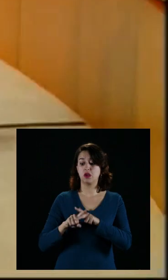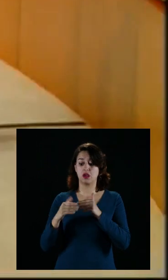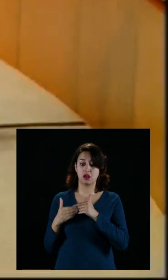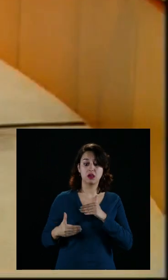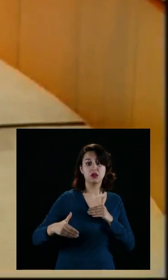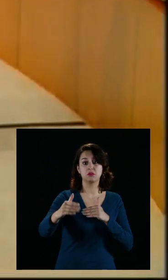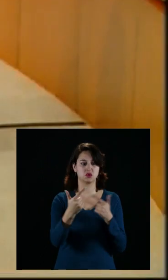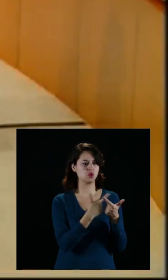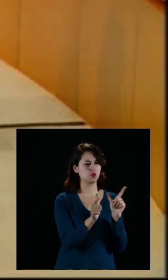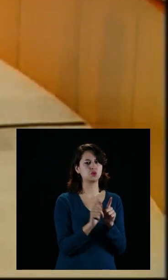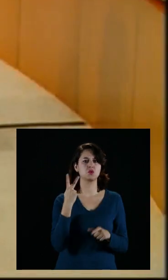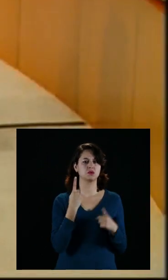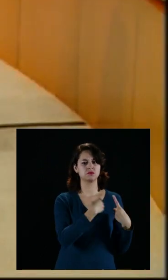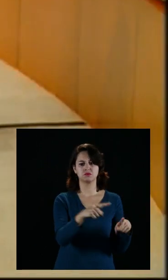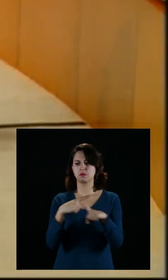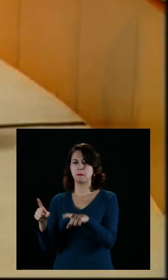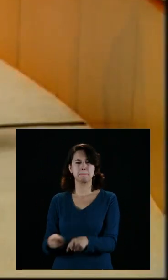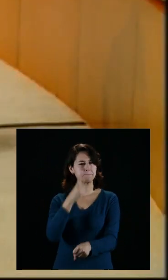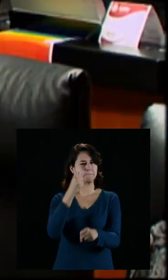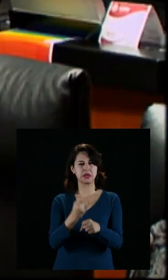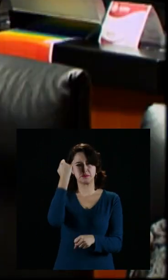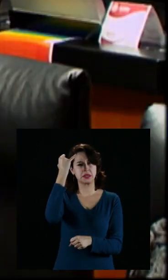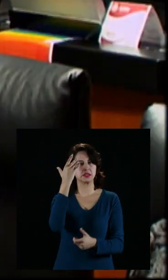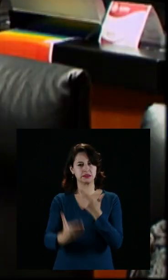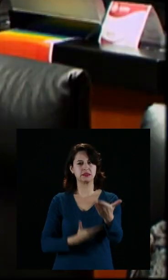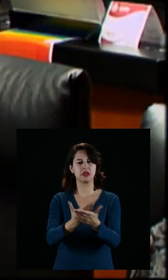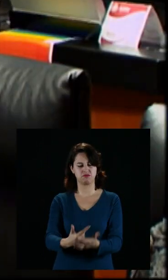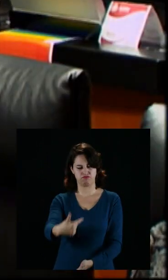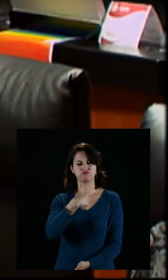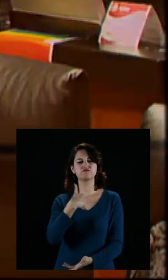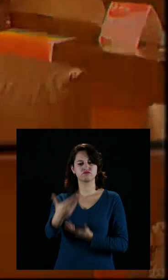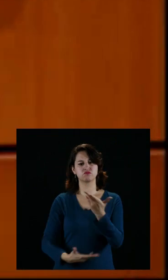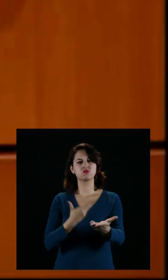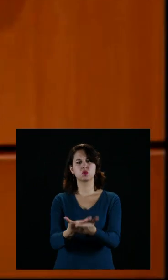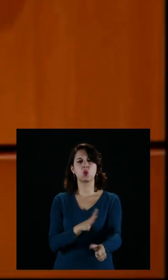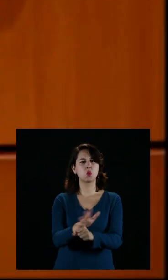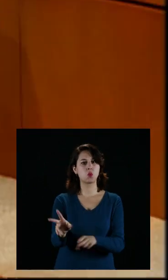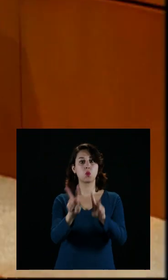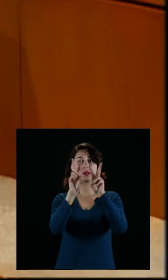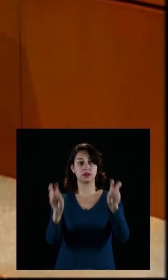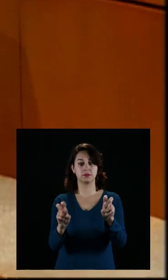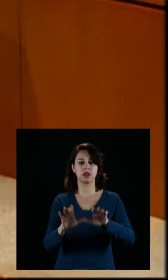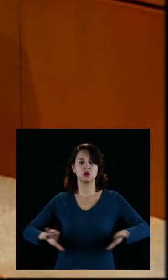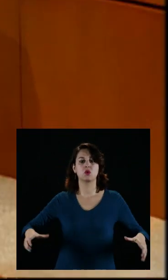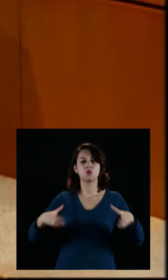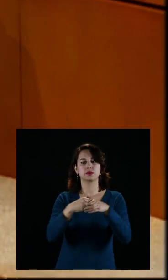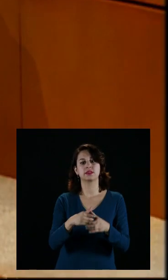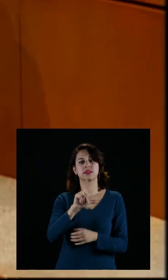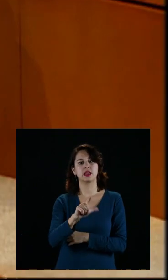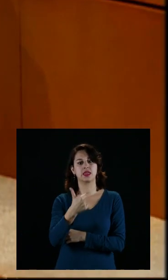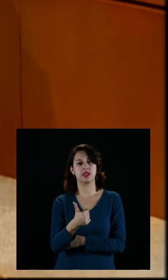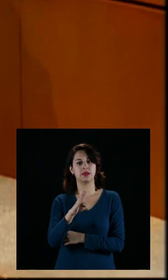de esta legislatura, de todos los partidos, la presenté yo y es para que la comunidad LGBT